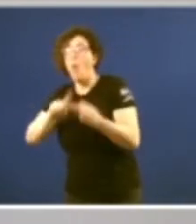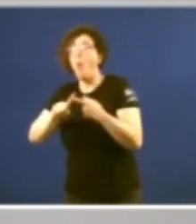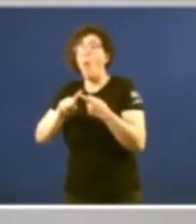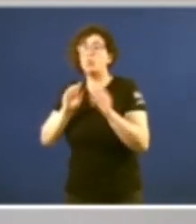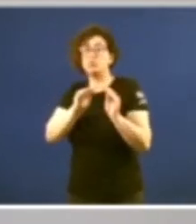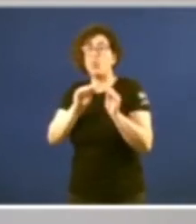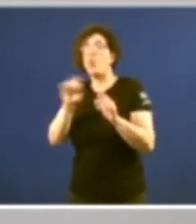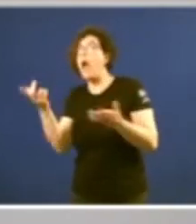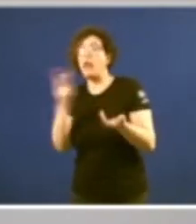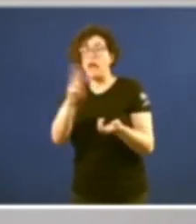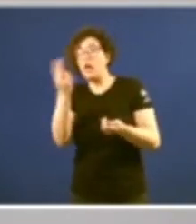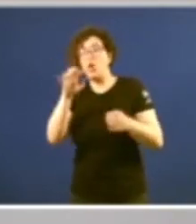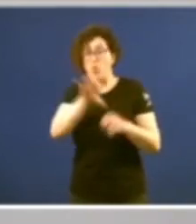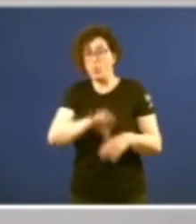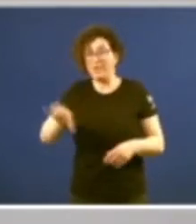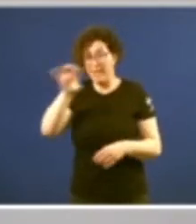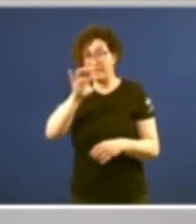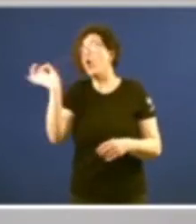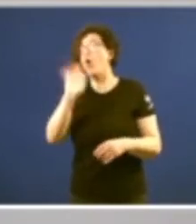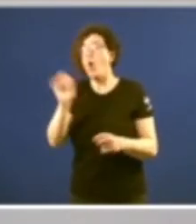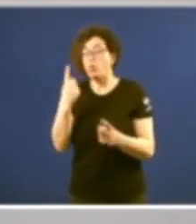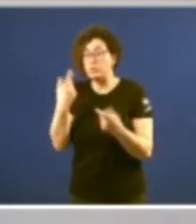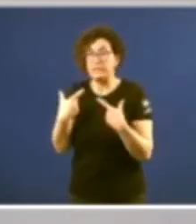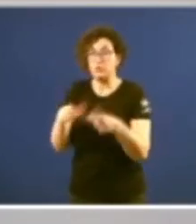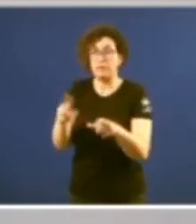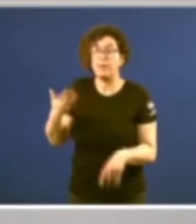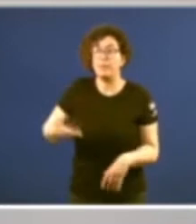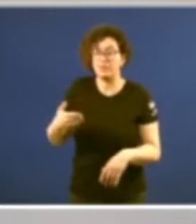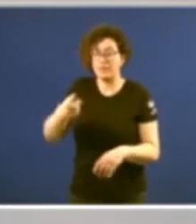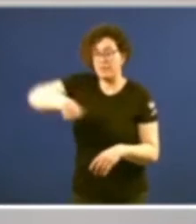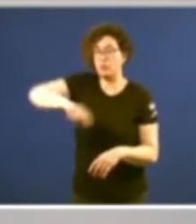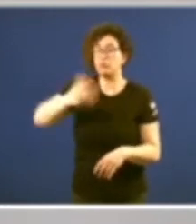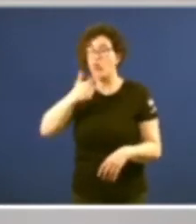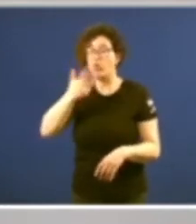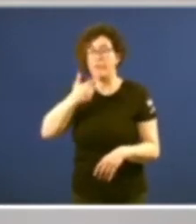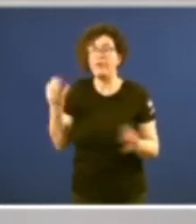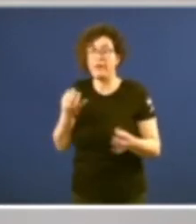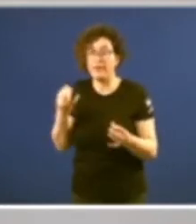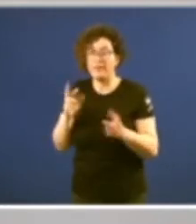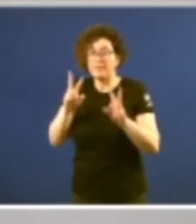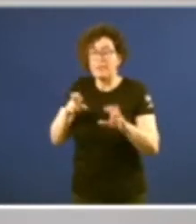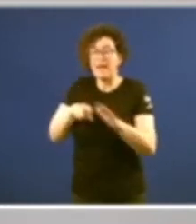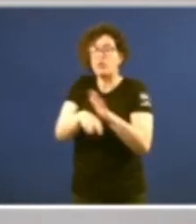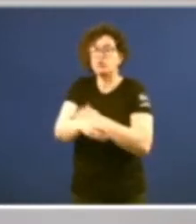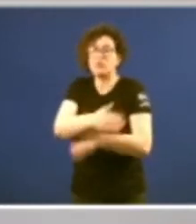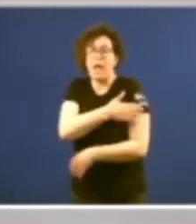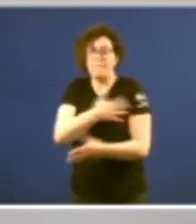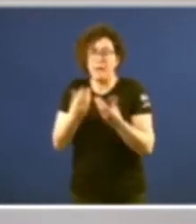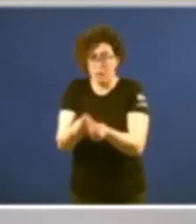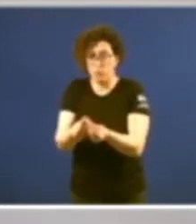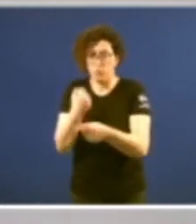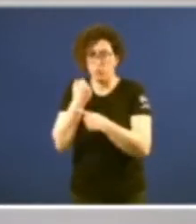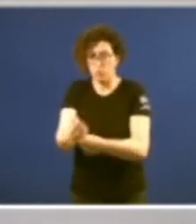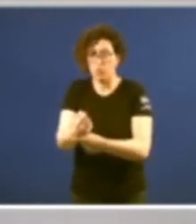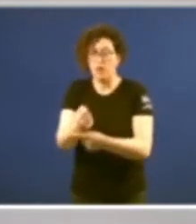ou cando resolvemos un sector moi importante do nosso conhecimento, os recursos de amparo. Recursos de amparo